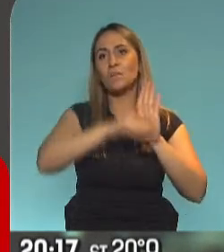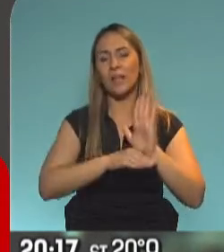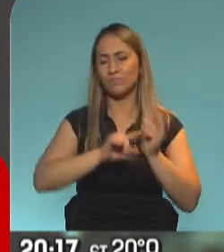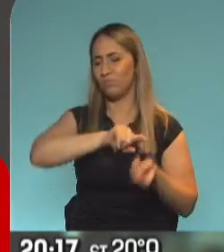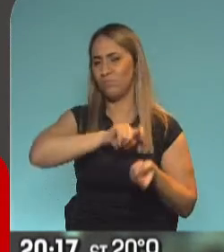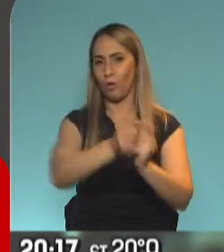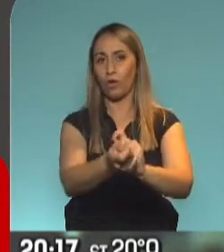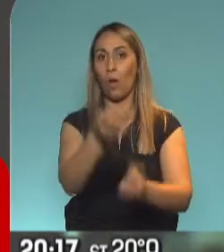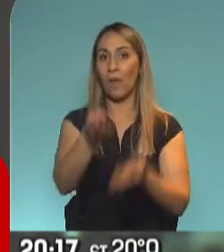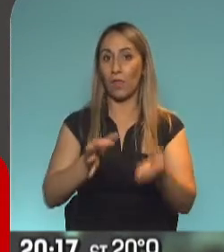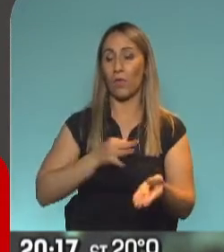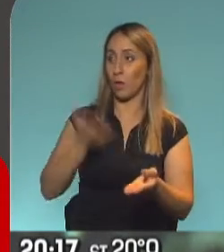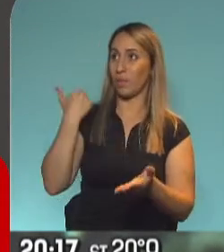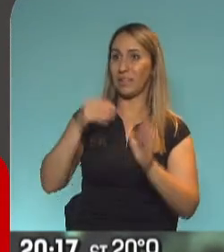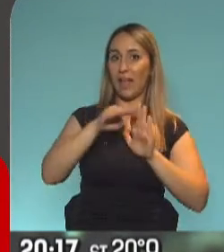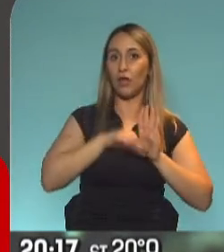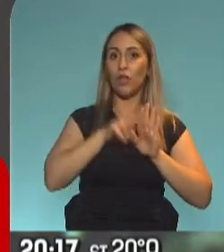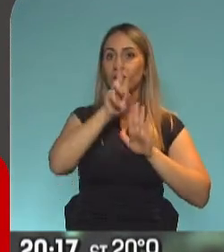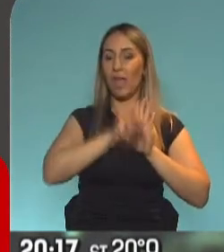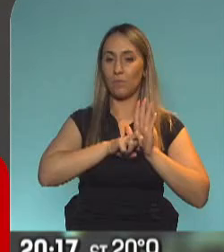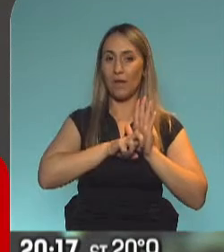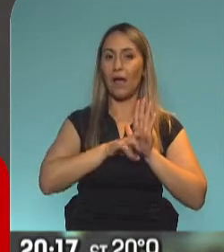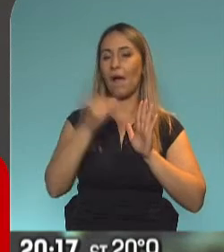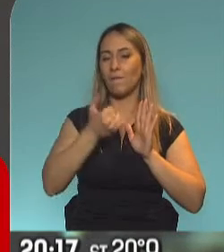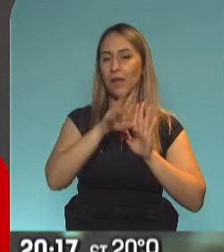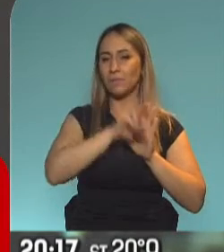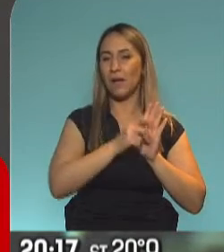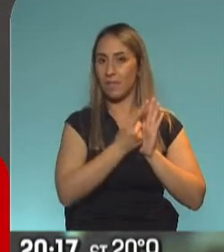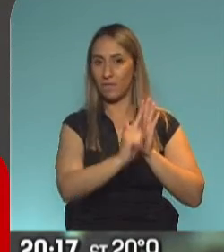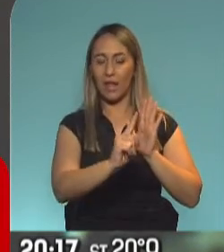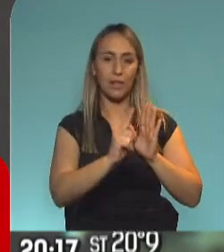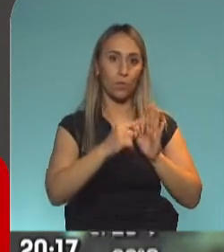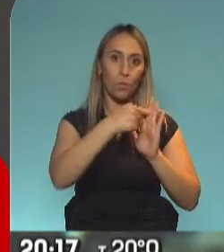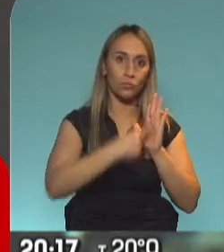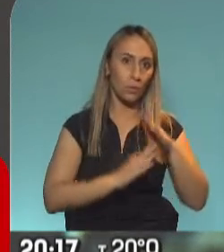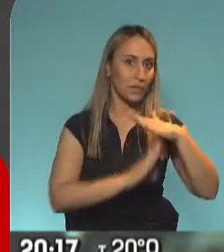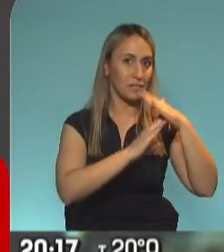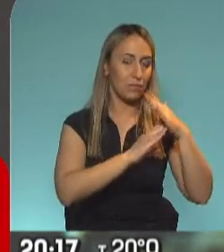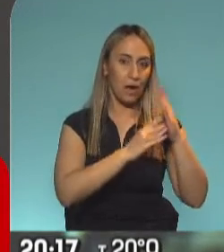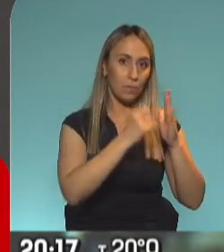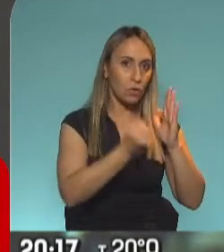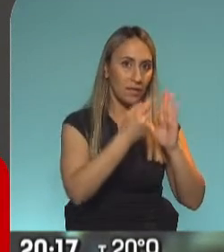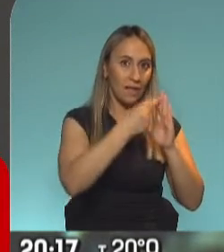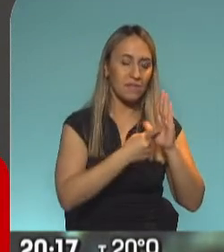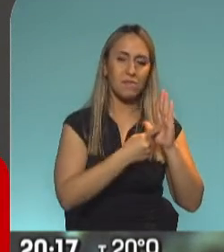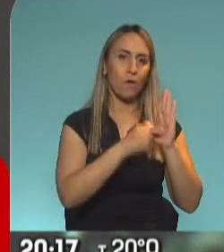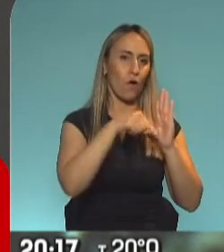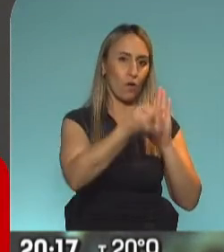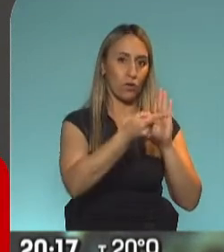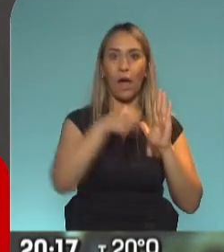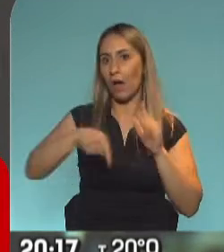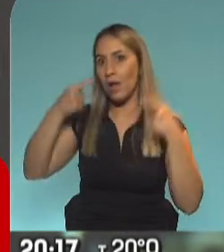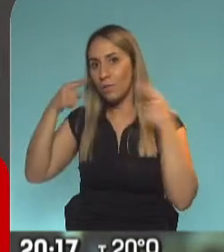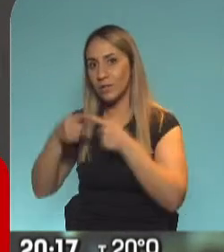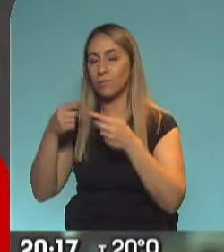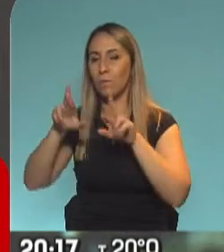había pasado el año pasado donde había otros lineamientos y otras prioridades. Bueno, en este caso claramente es ver cómo salimos de